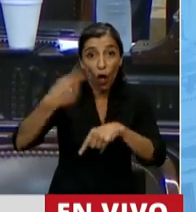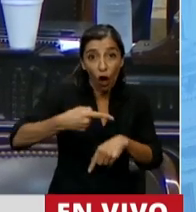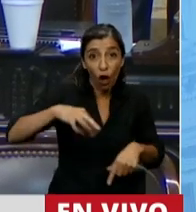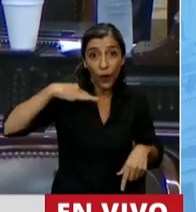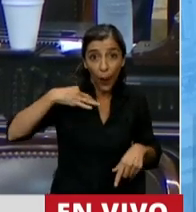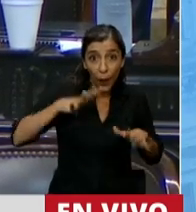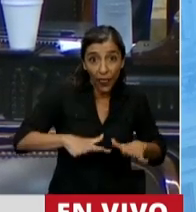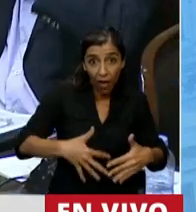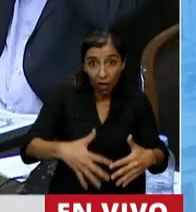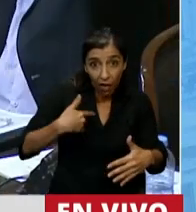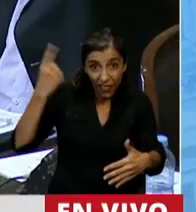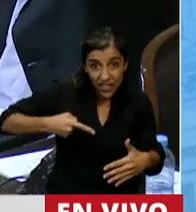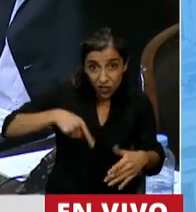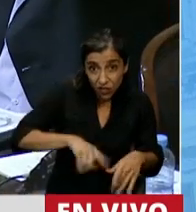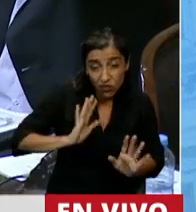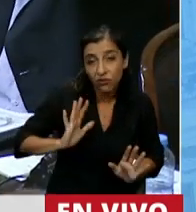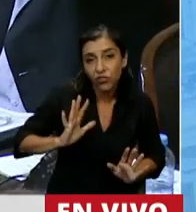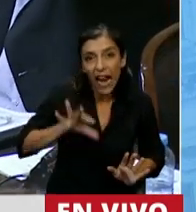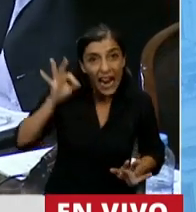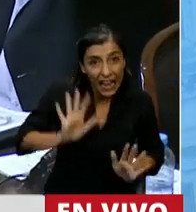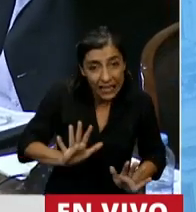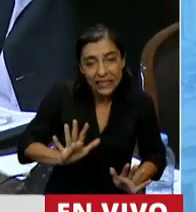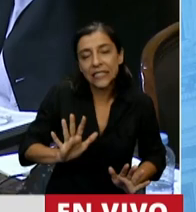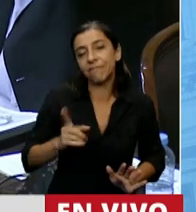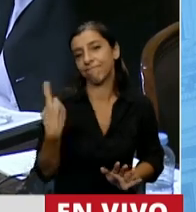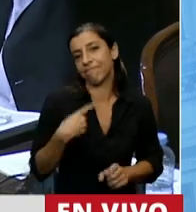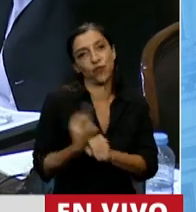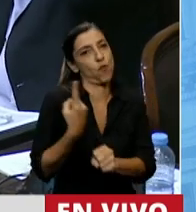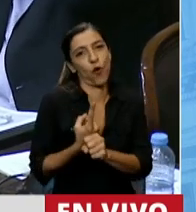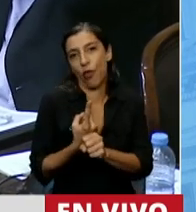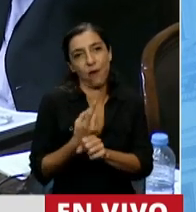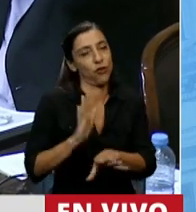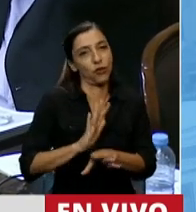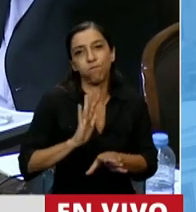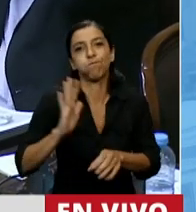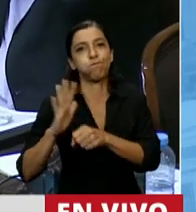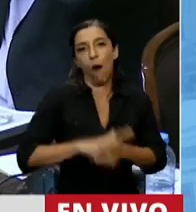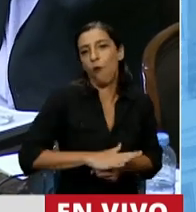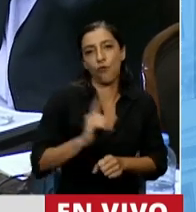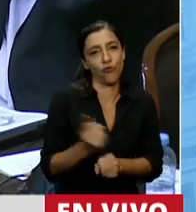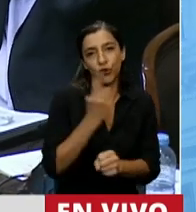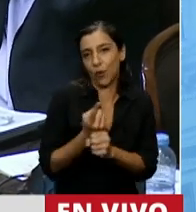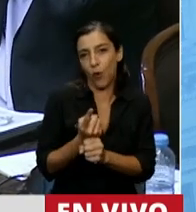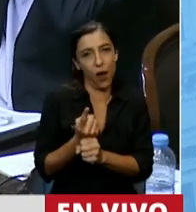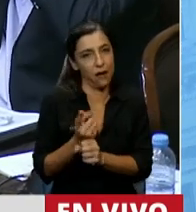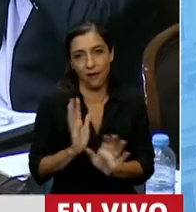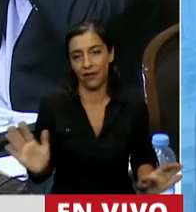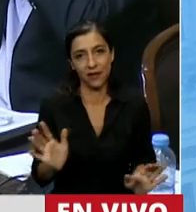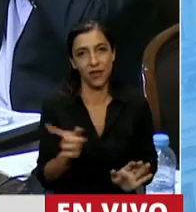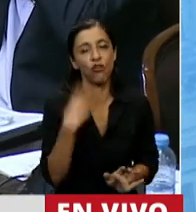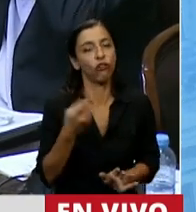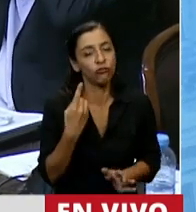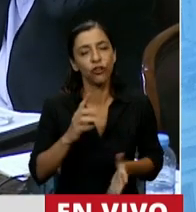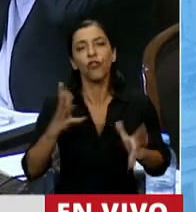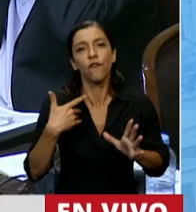Por eso, por convicción, por educación, por formación, por